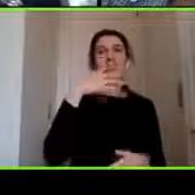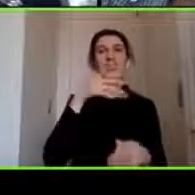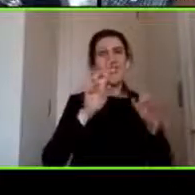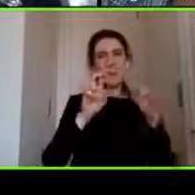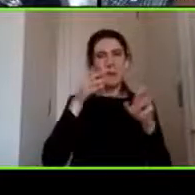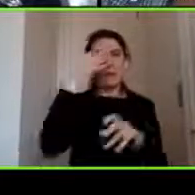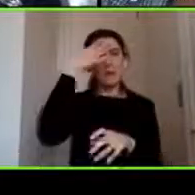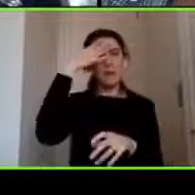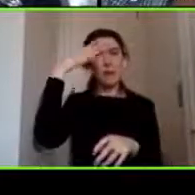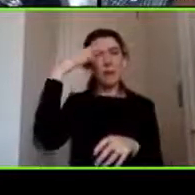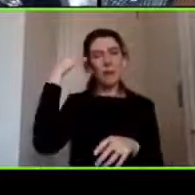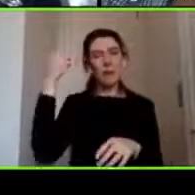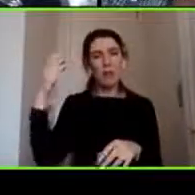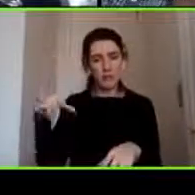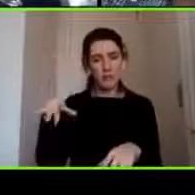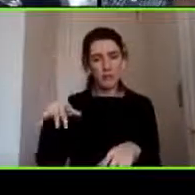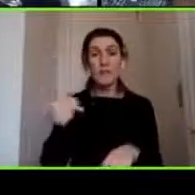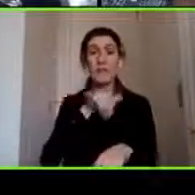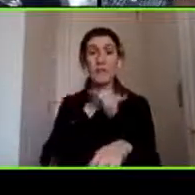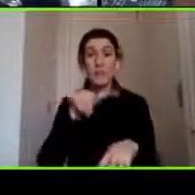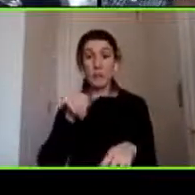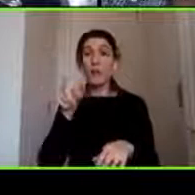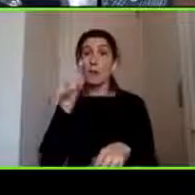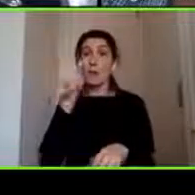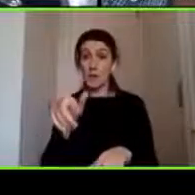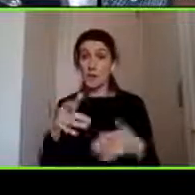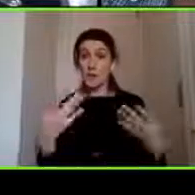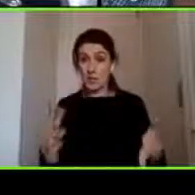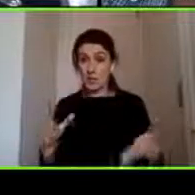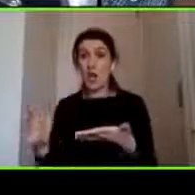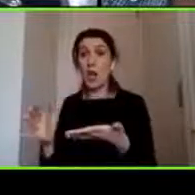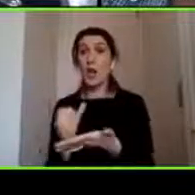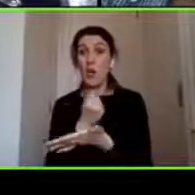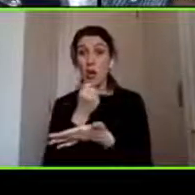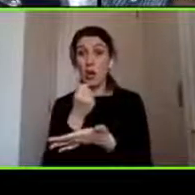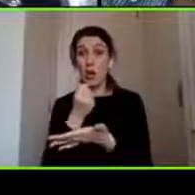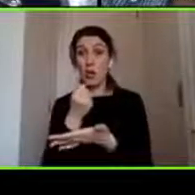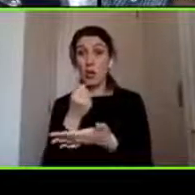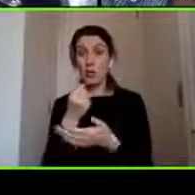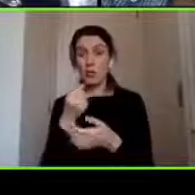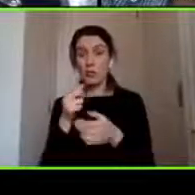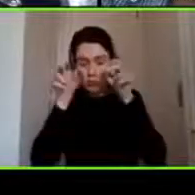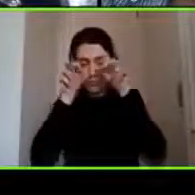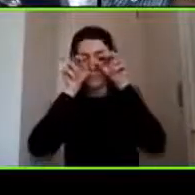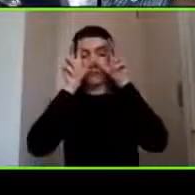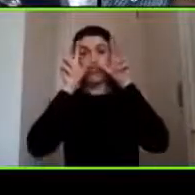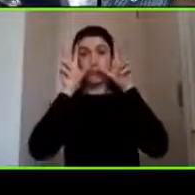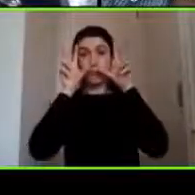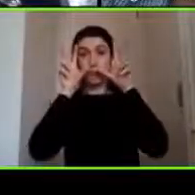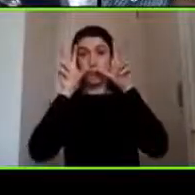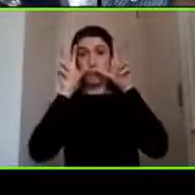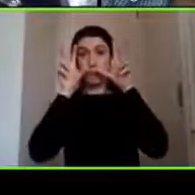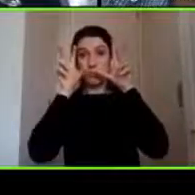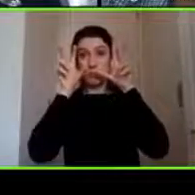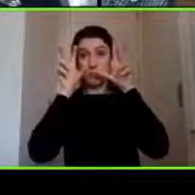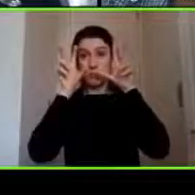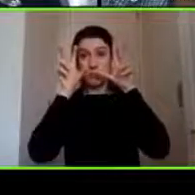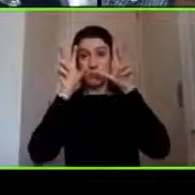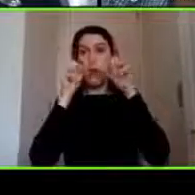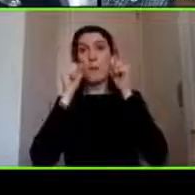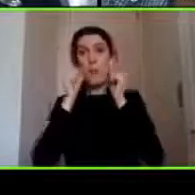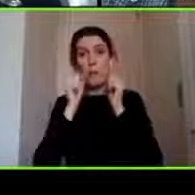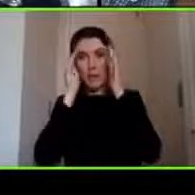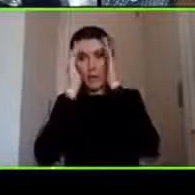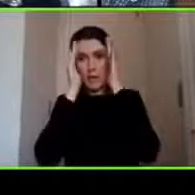recuperado esta capacidad en el fondo de poder a ver de tener un nivel de alerta óptimo de ser capaz de atender a los distintos